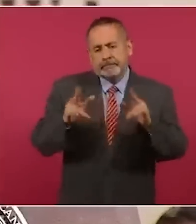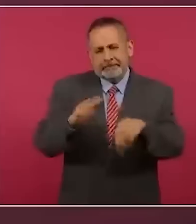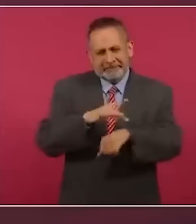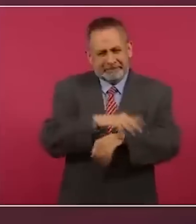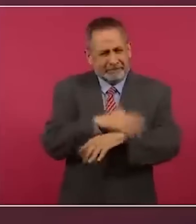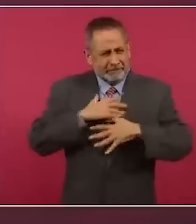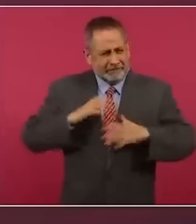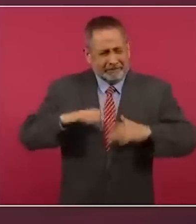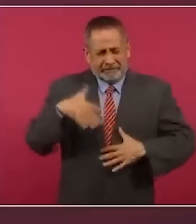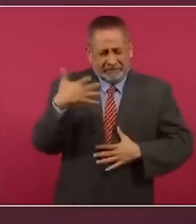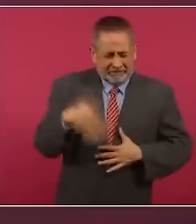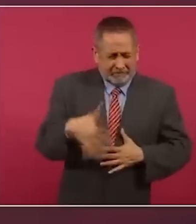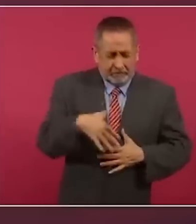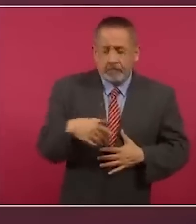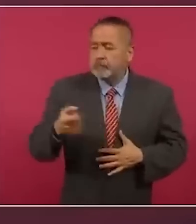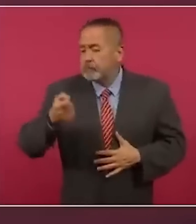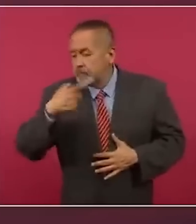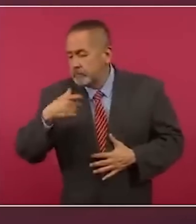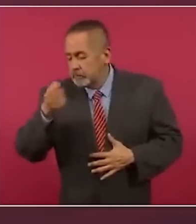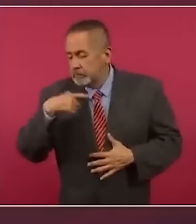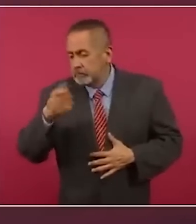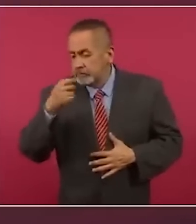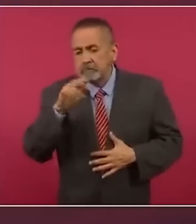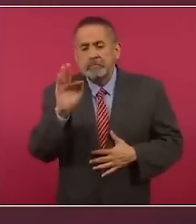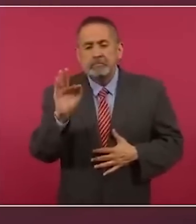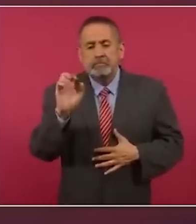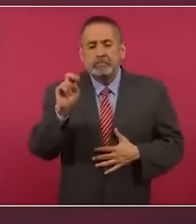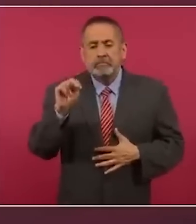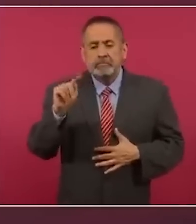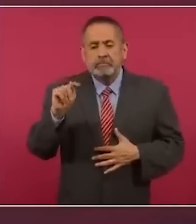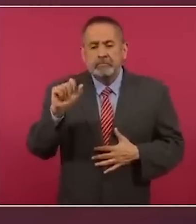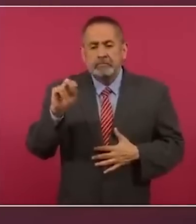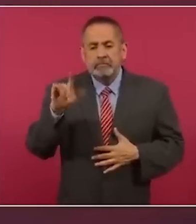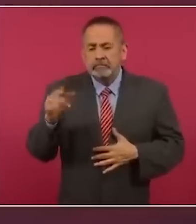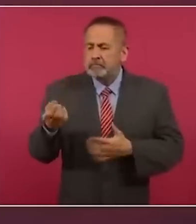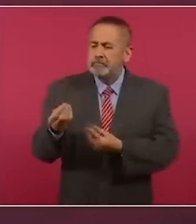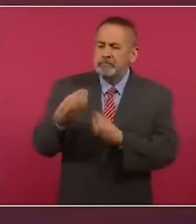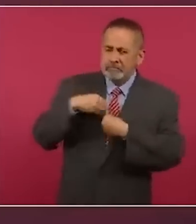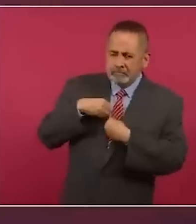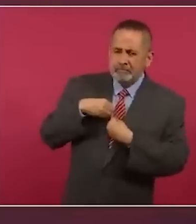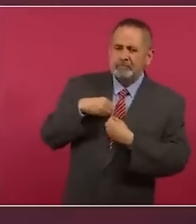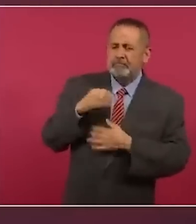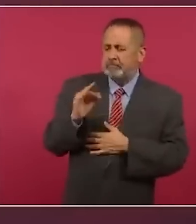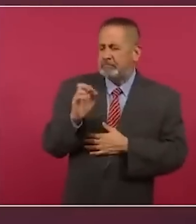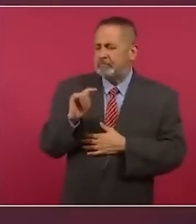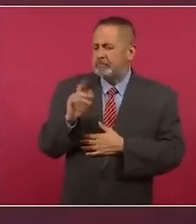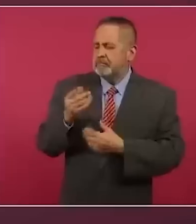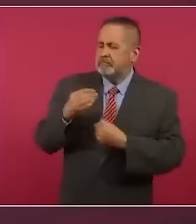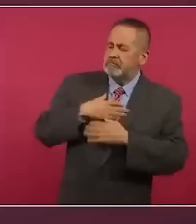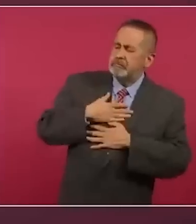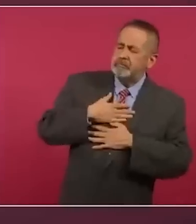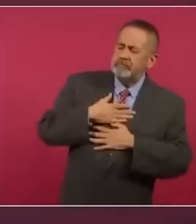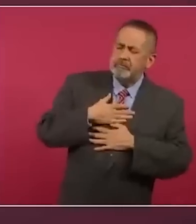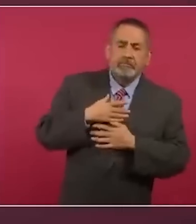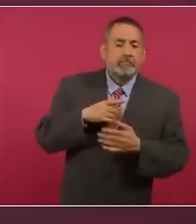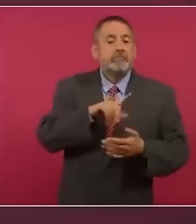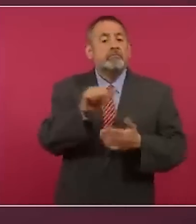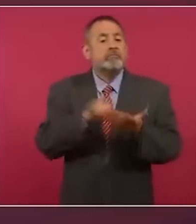Entonces, a partir del 96 y años sucesivos hasta el 2013, 1996,